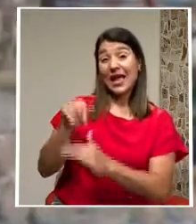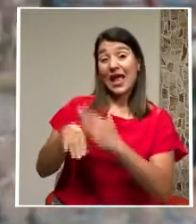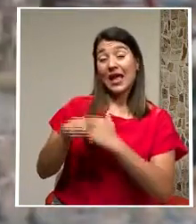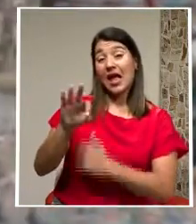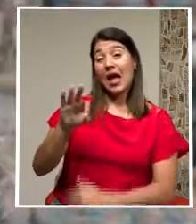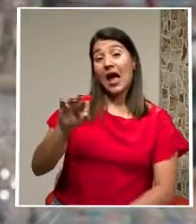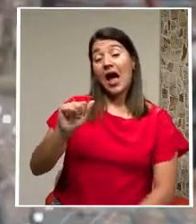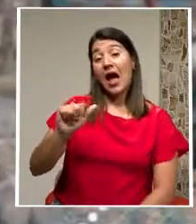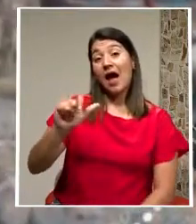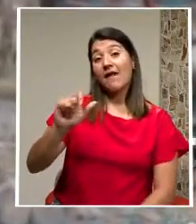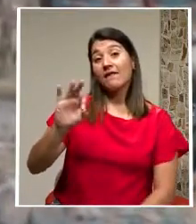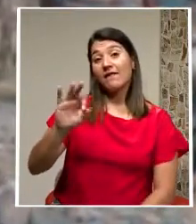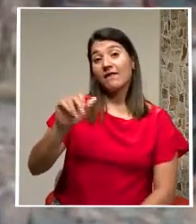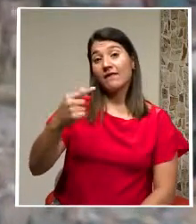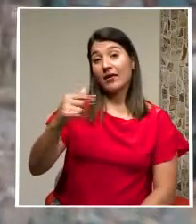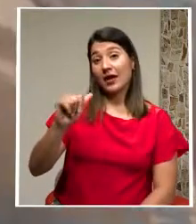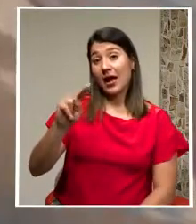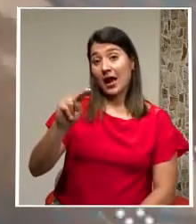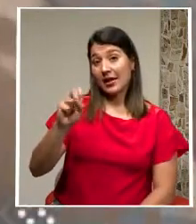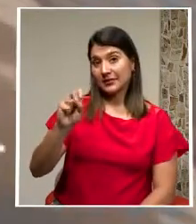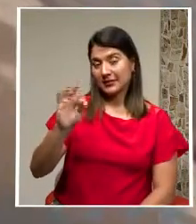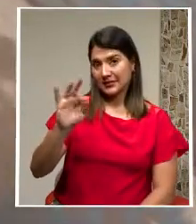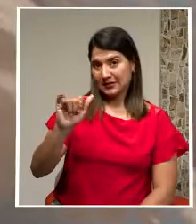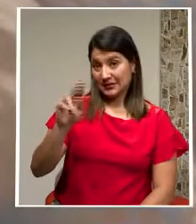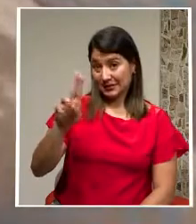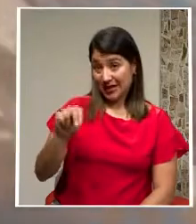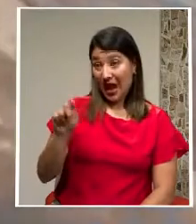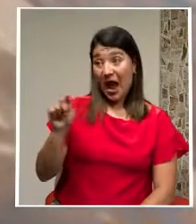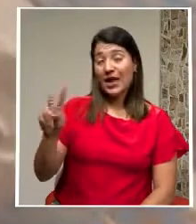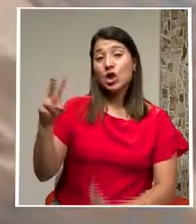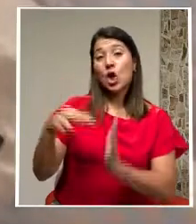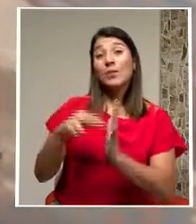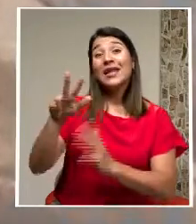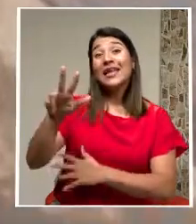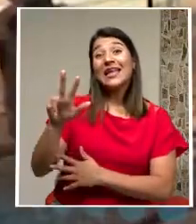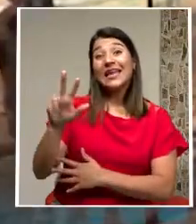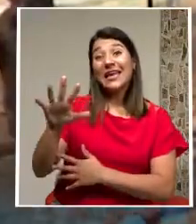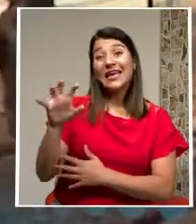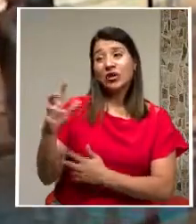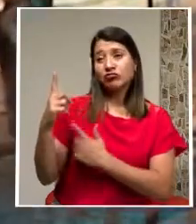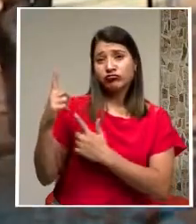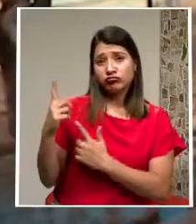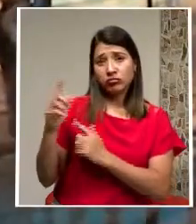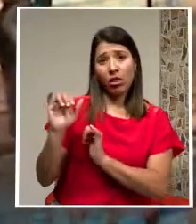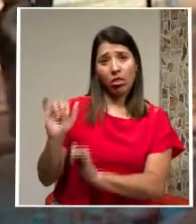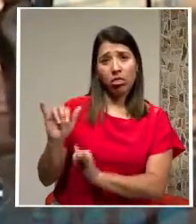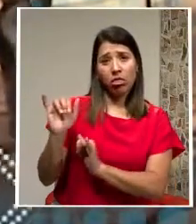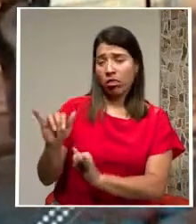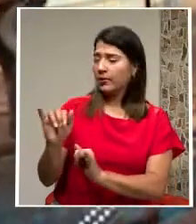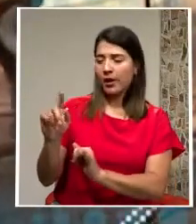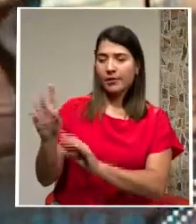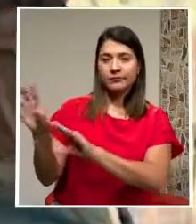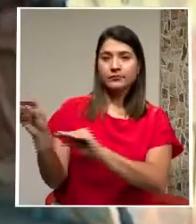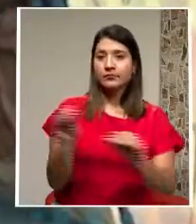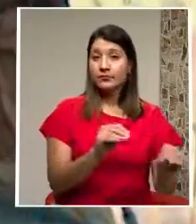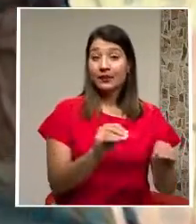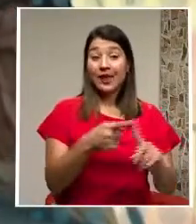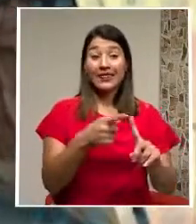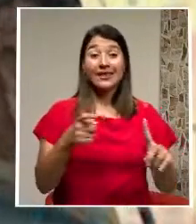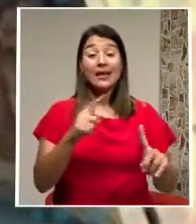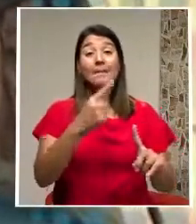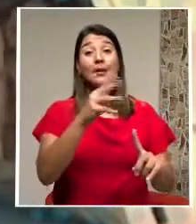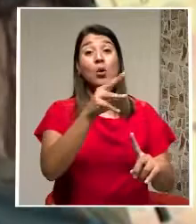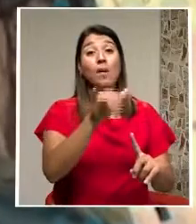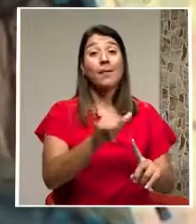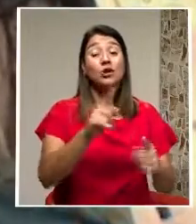Los 2.500 Soldados Que Estados Unidos Aún mantiene Allí Se trasladarán Entre el 1 de